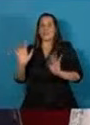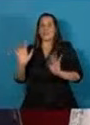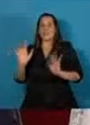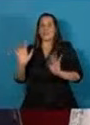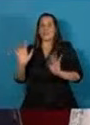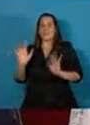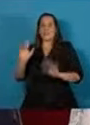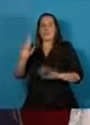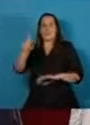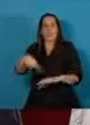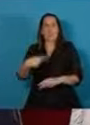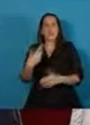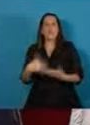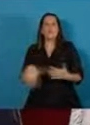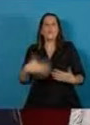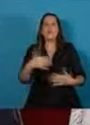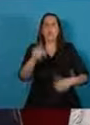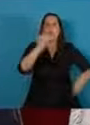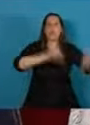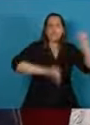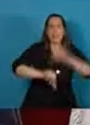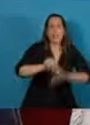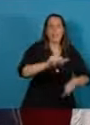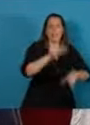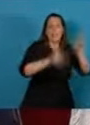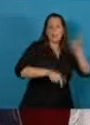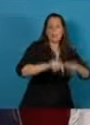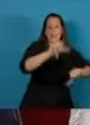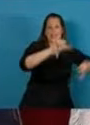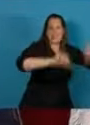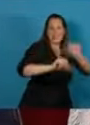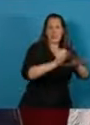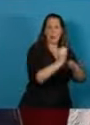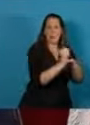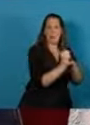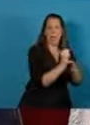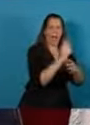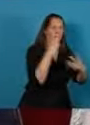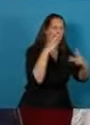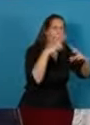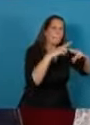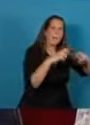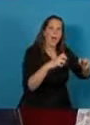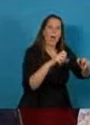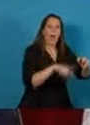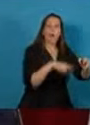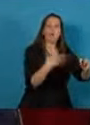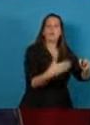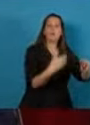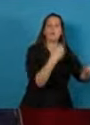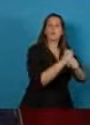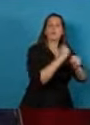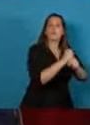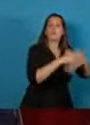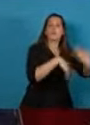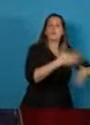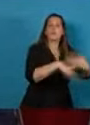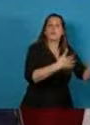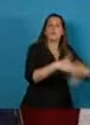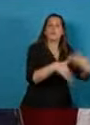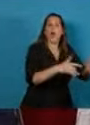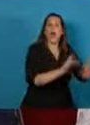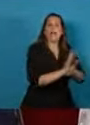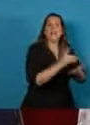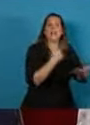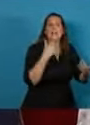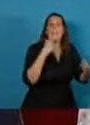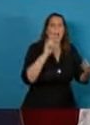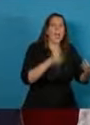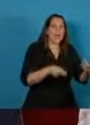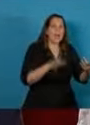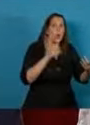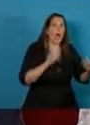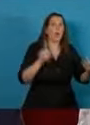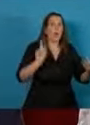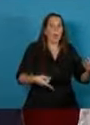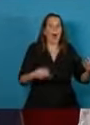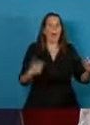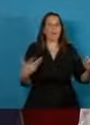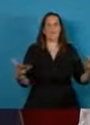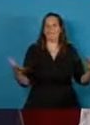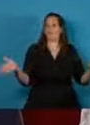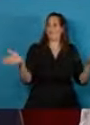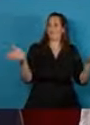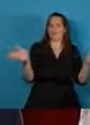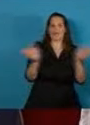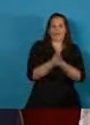científicos y investigadores puedan realizar su tarea aún en situaciones extremas esta